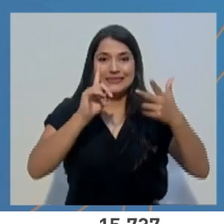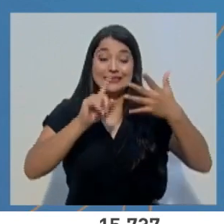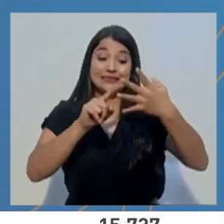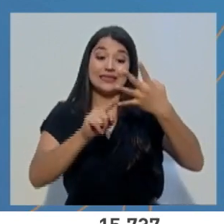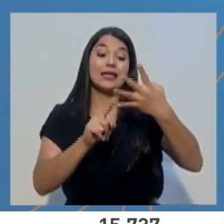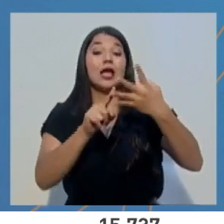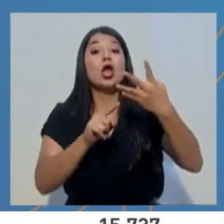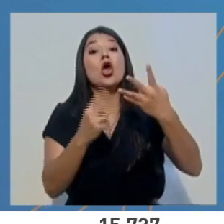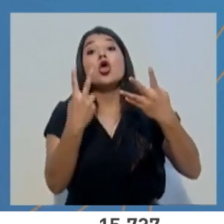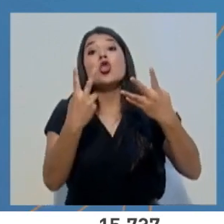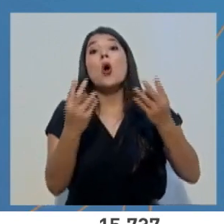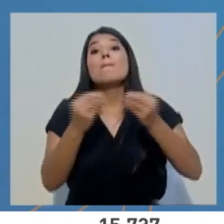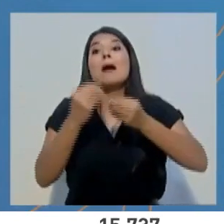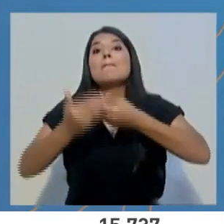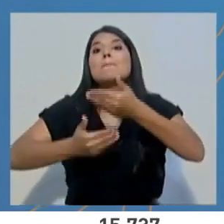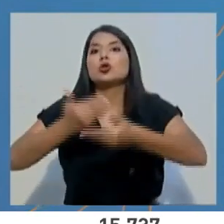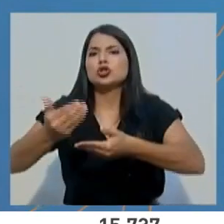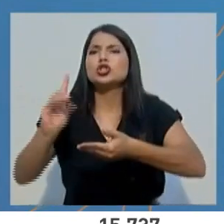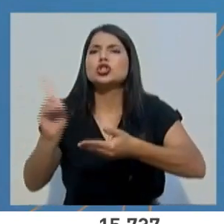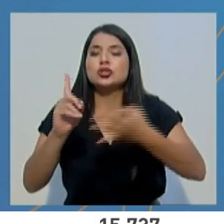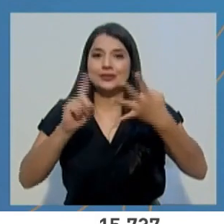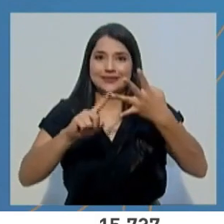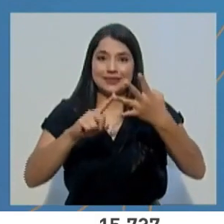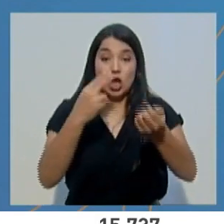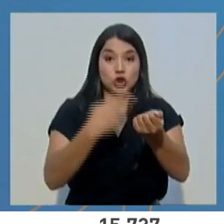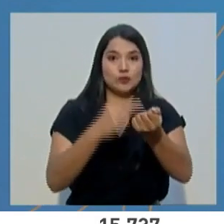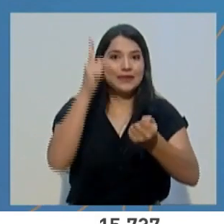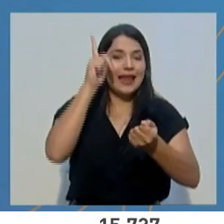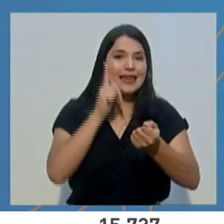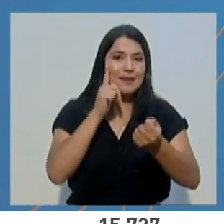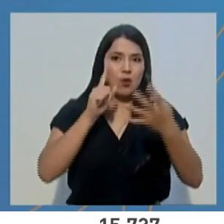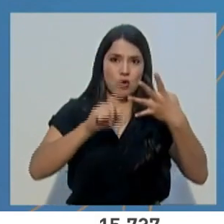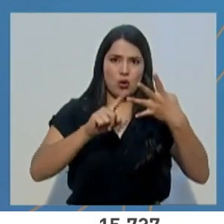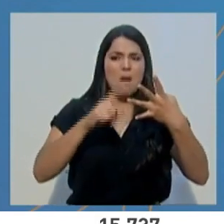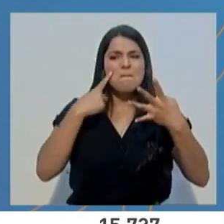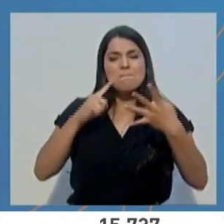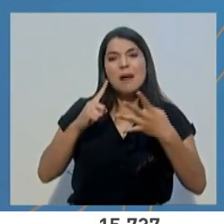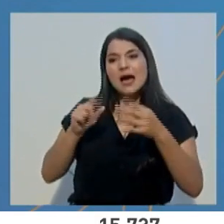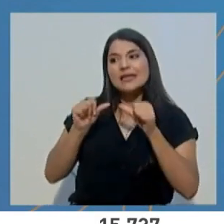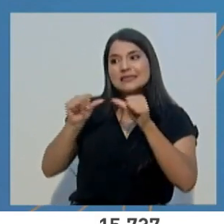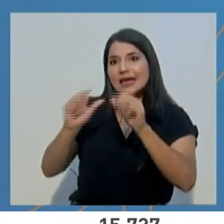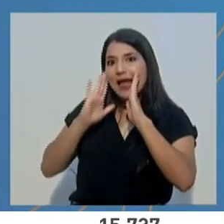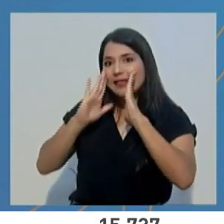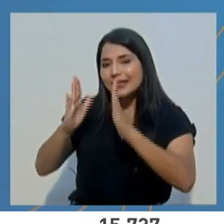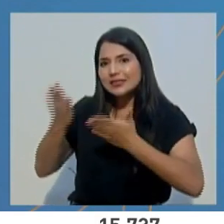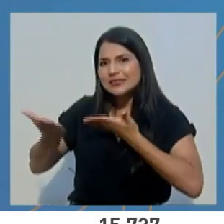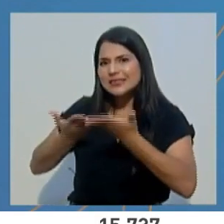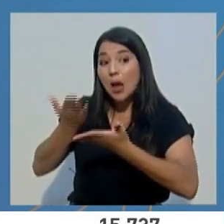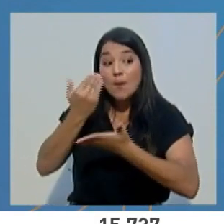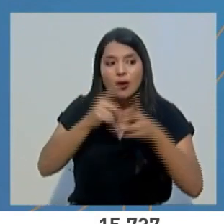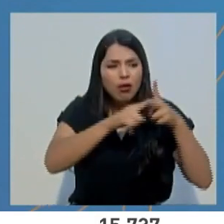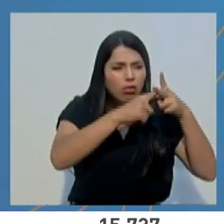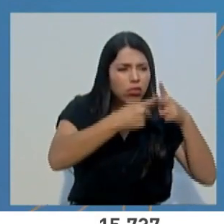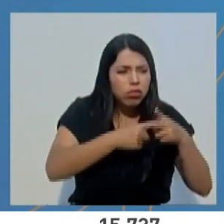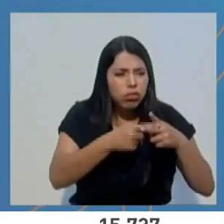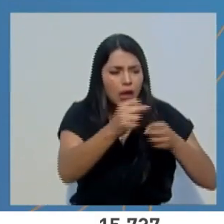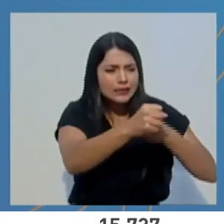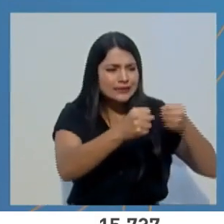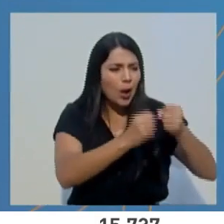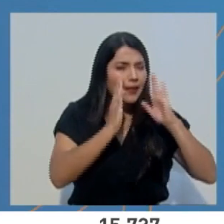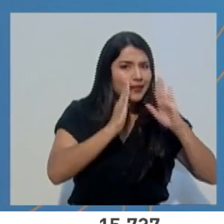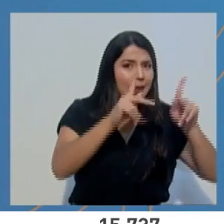proceso, en este momento en el Hospital de Limón, para reubicar servicios mientras se remodela el Salud de COVID-19